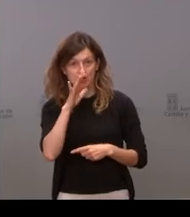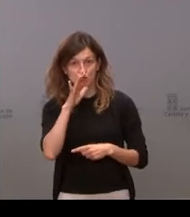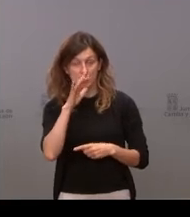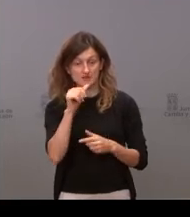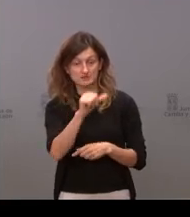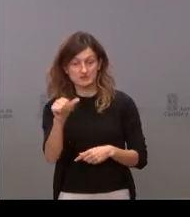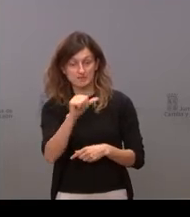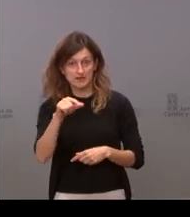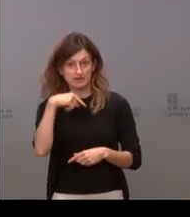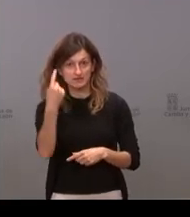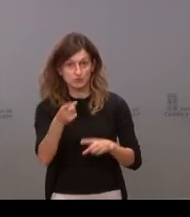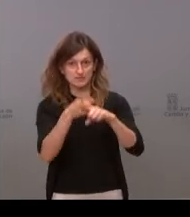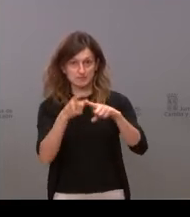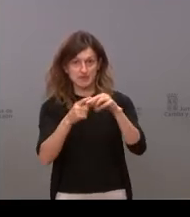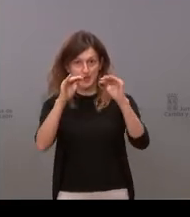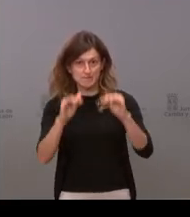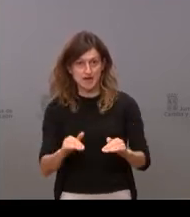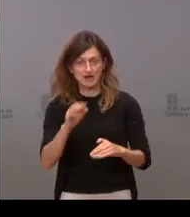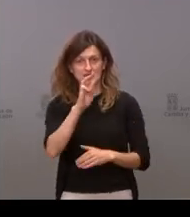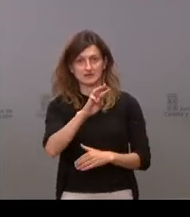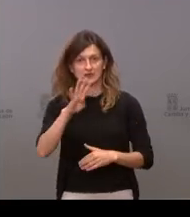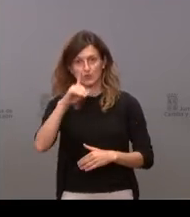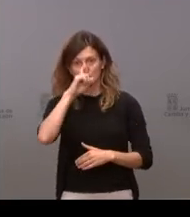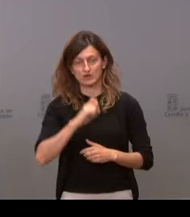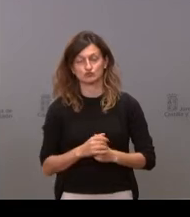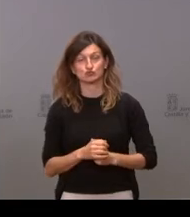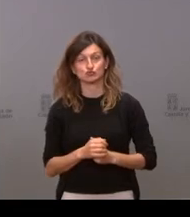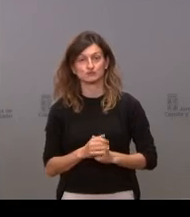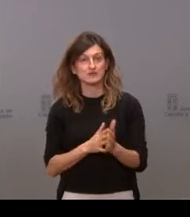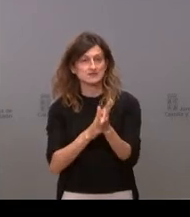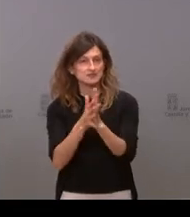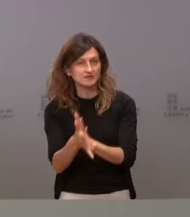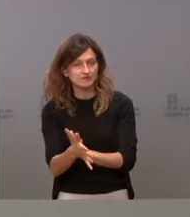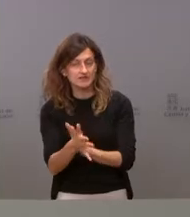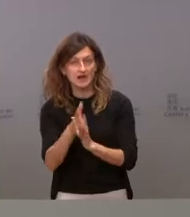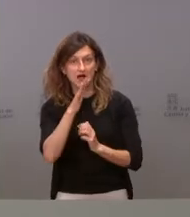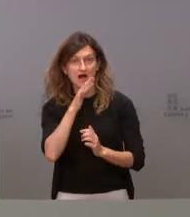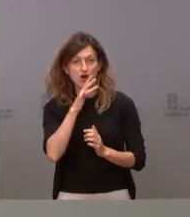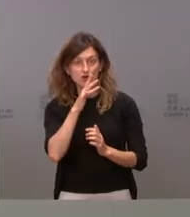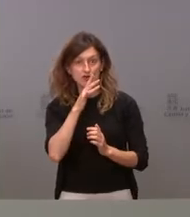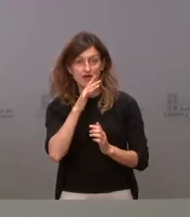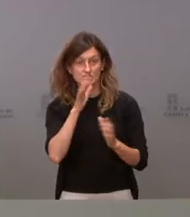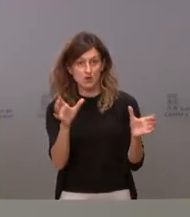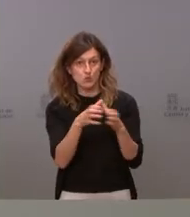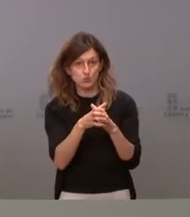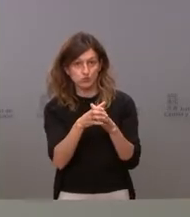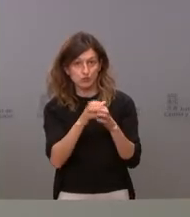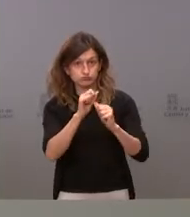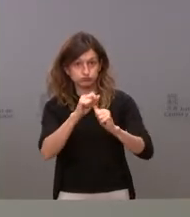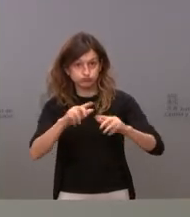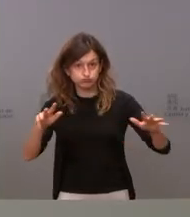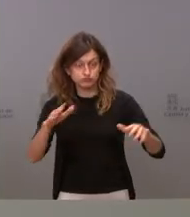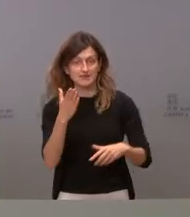pocas semanas esa media ha bajado a 34 años. Por lo tanto, ahora mismo el núcleo de transmisión de la enfermedad se encuentra